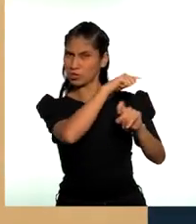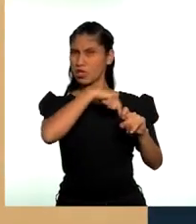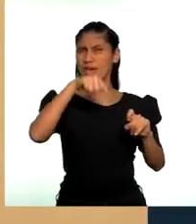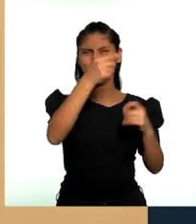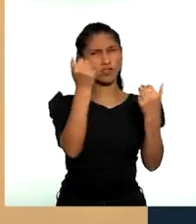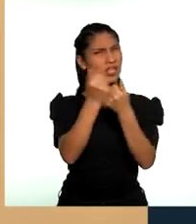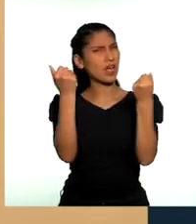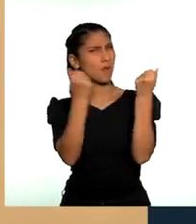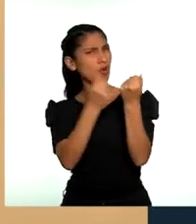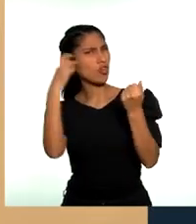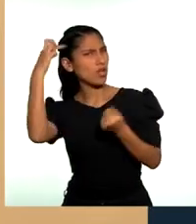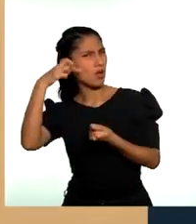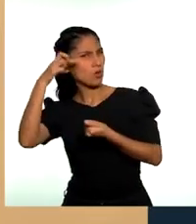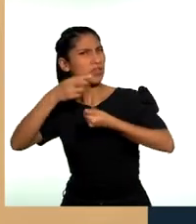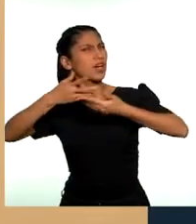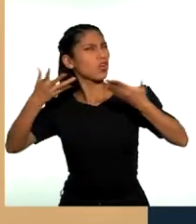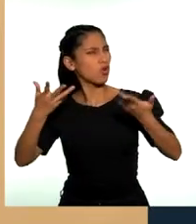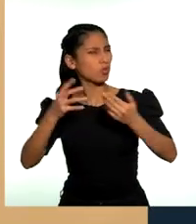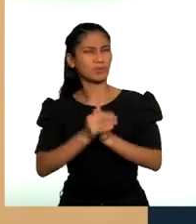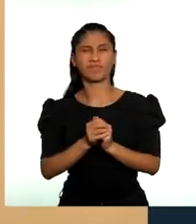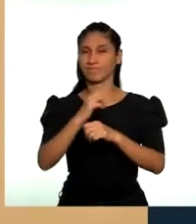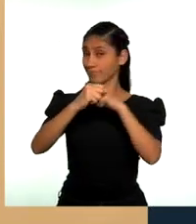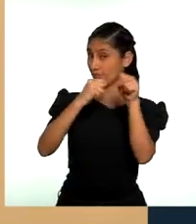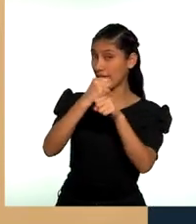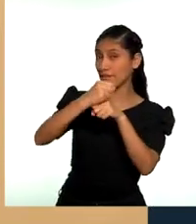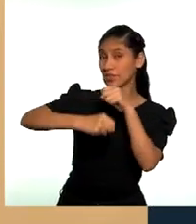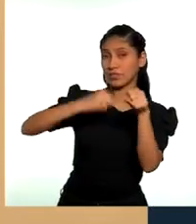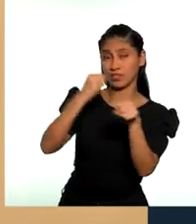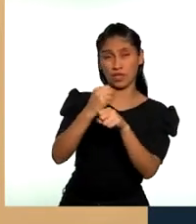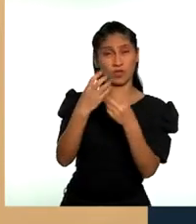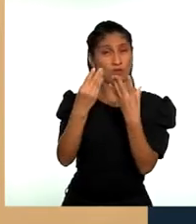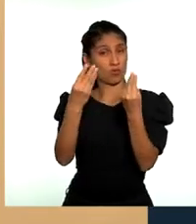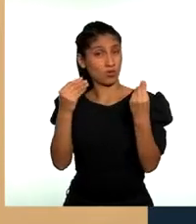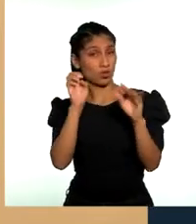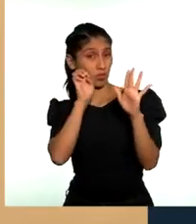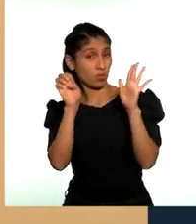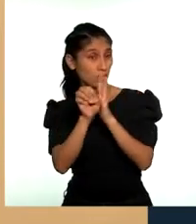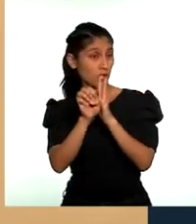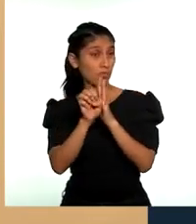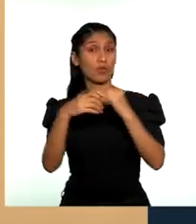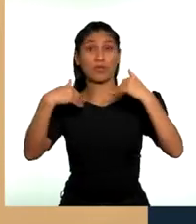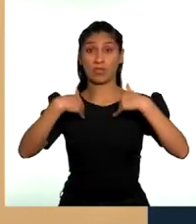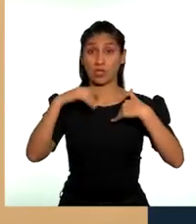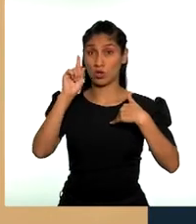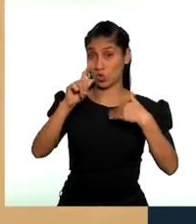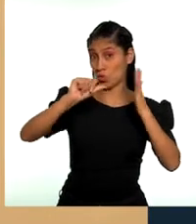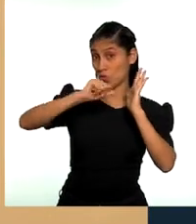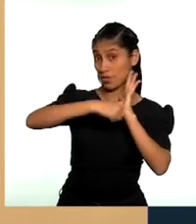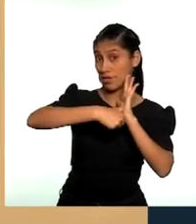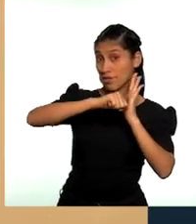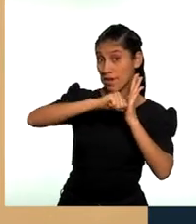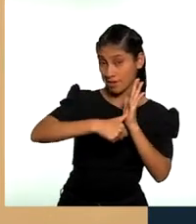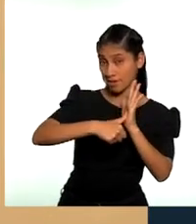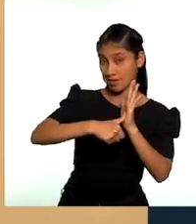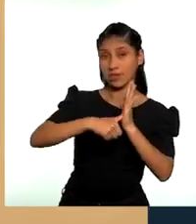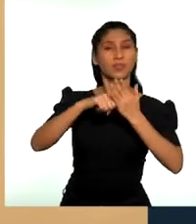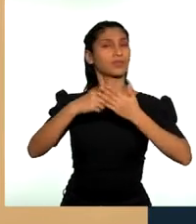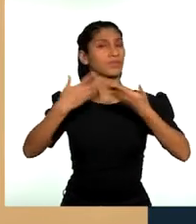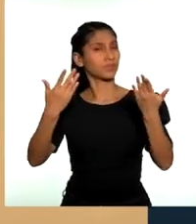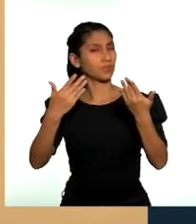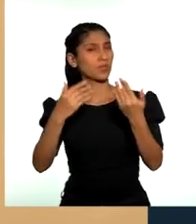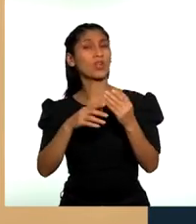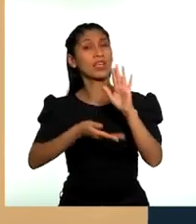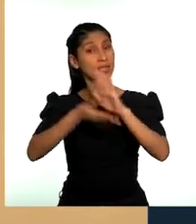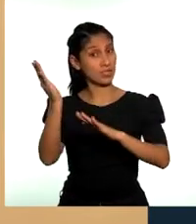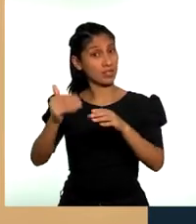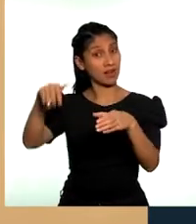cosas tan fundamentales como tener un documento de identidad, sufragar